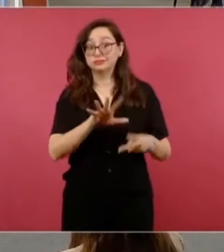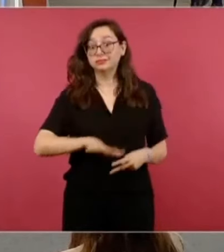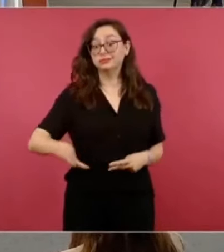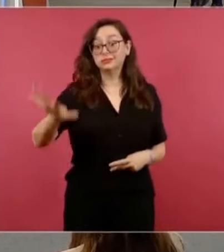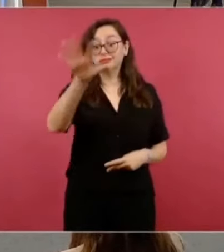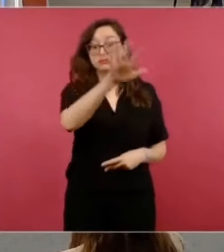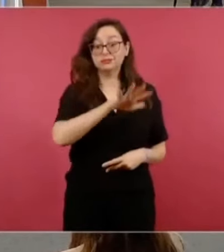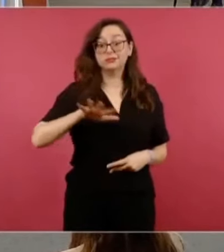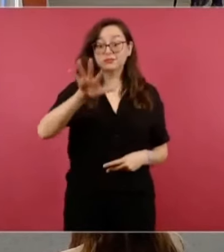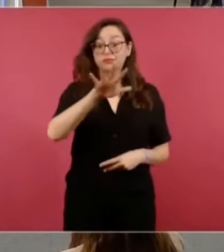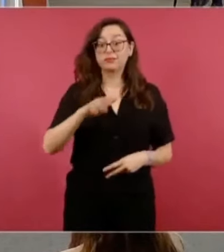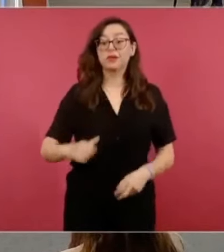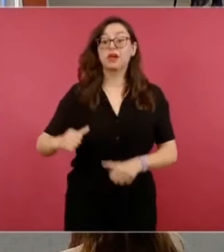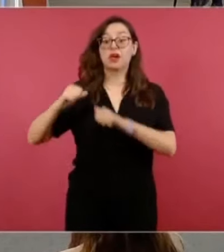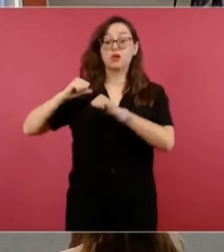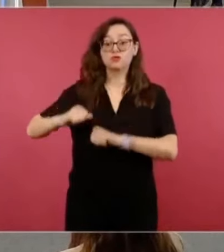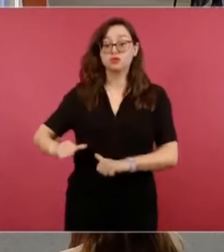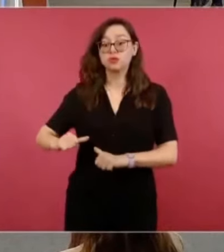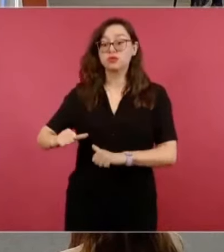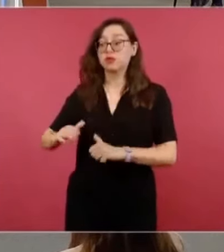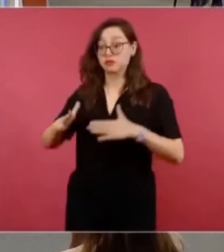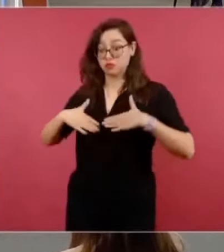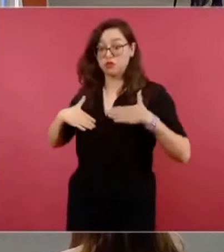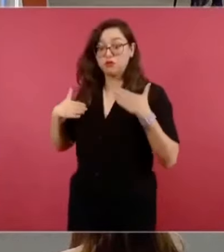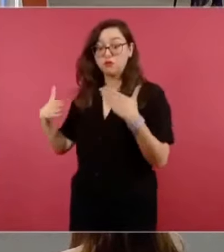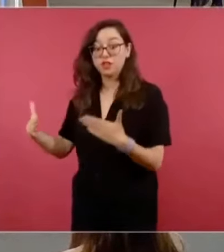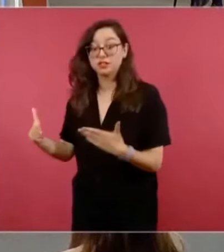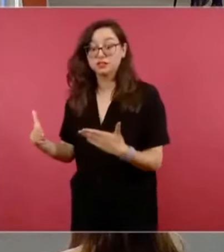Confianza social en autoridades a cargo de seguridad pública.